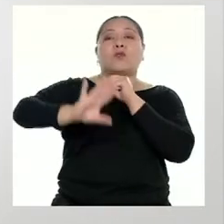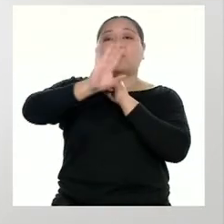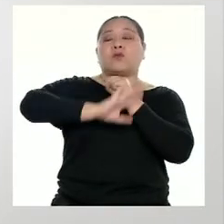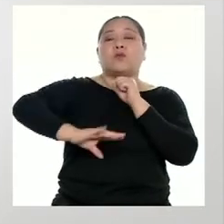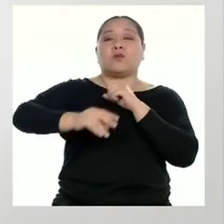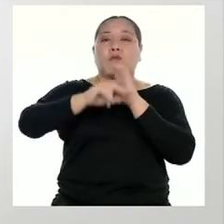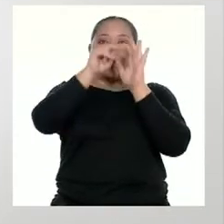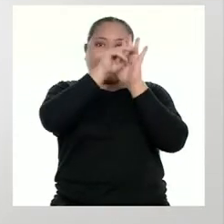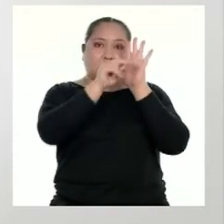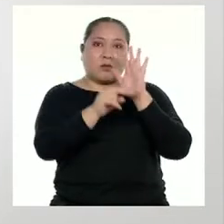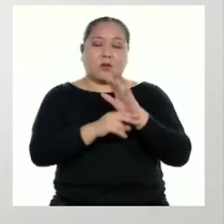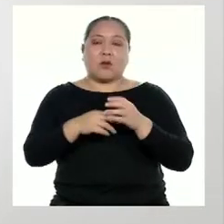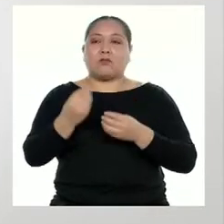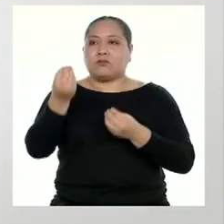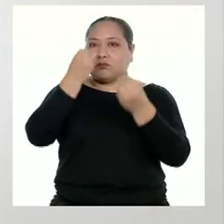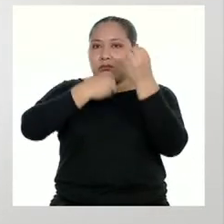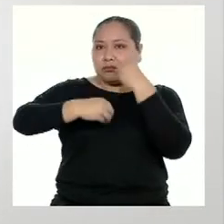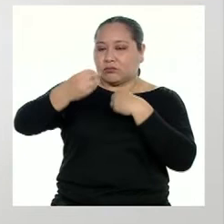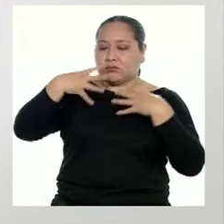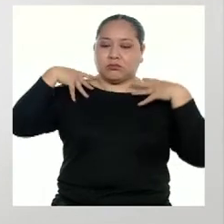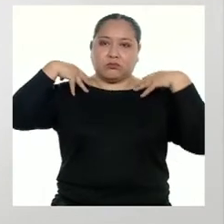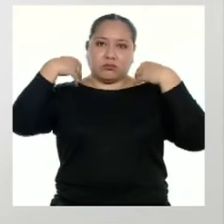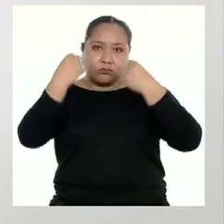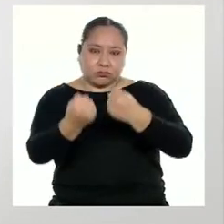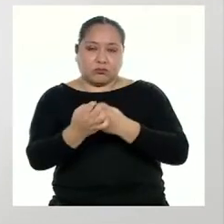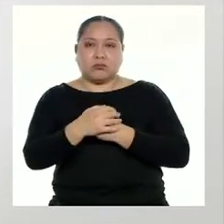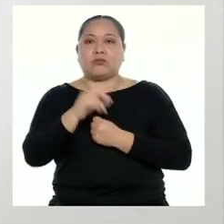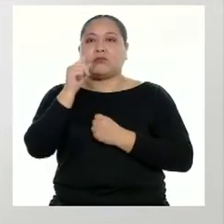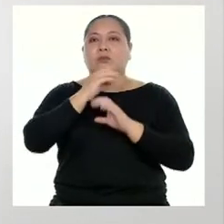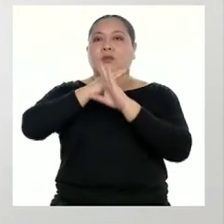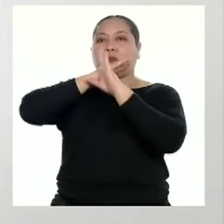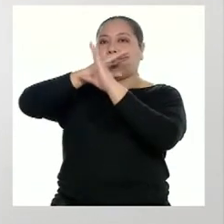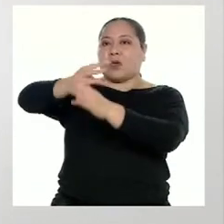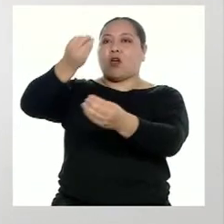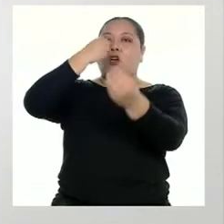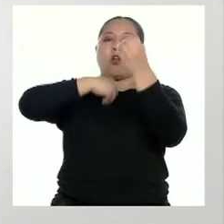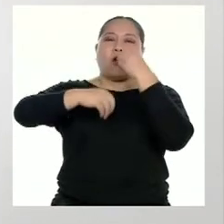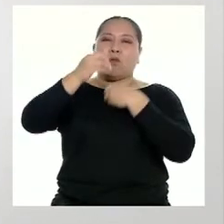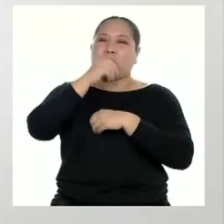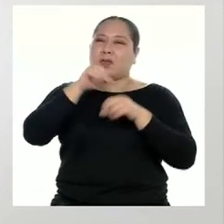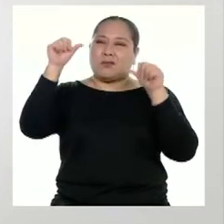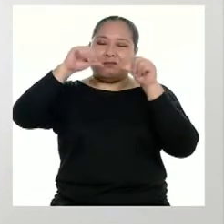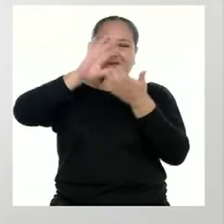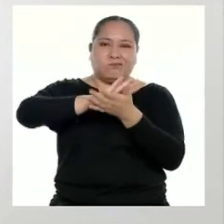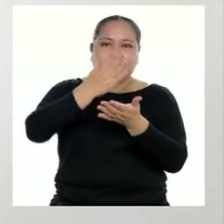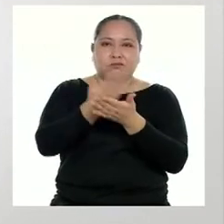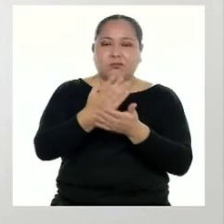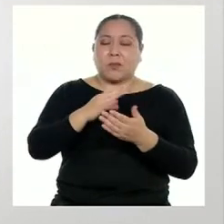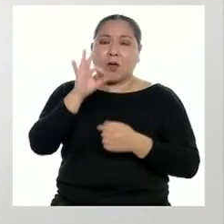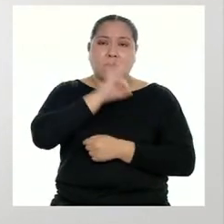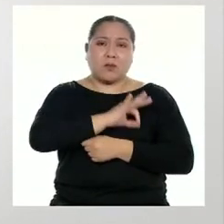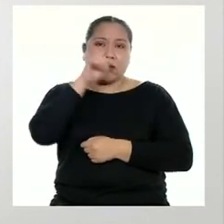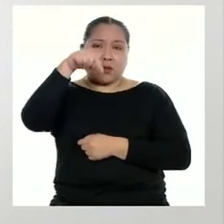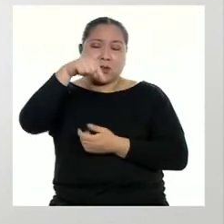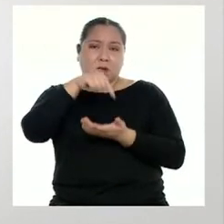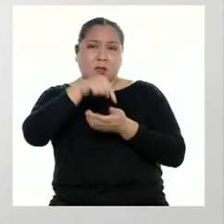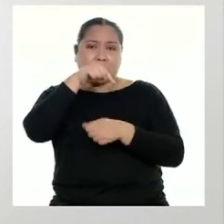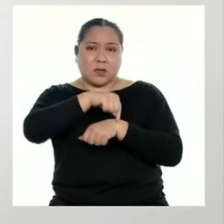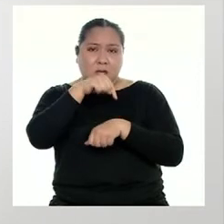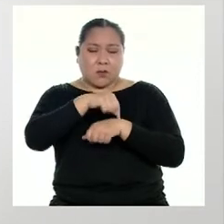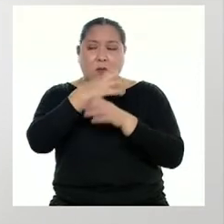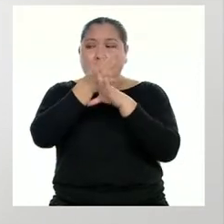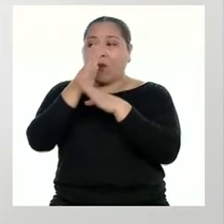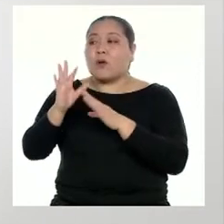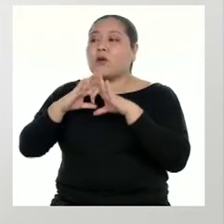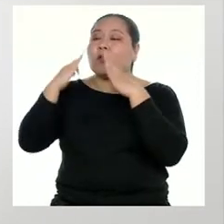en casa alimentándonos de manera saludable evitando la comida chatarra. Aprovechemos este tiempo para compartir con